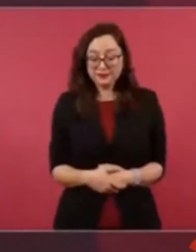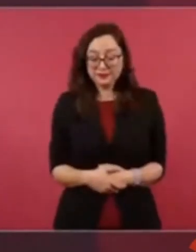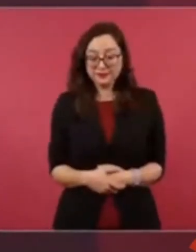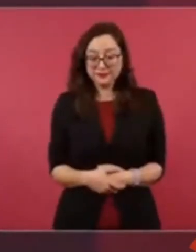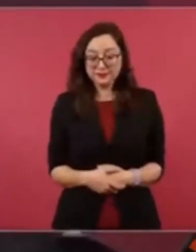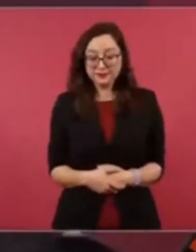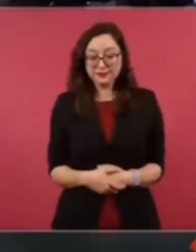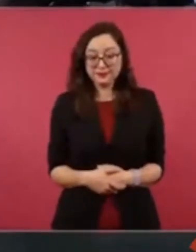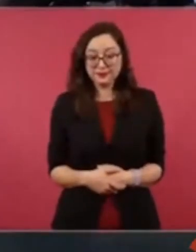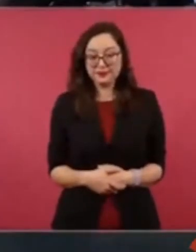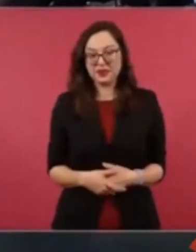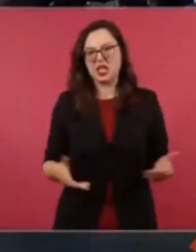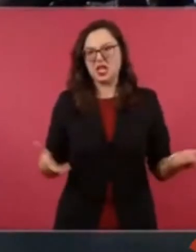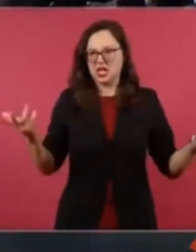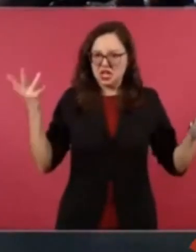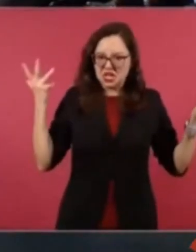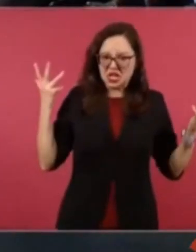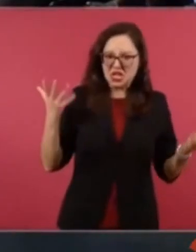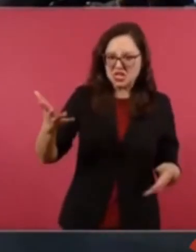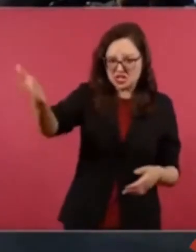¿Se hace la culpa al pueblo?